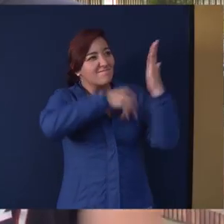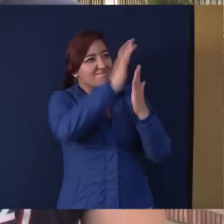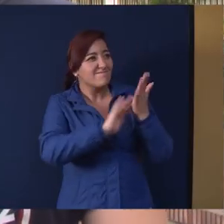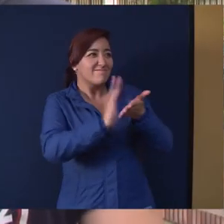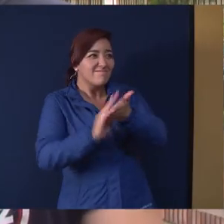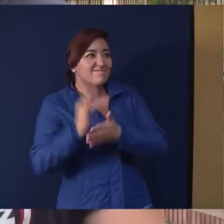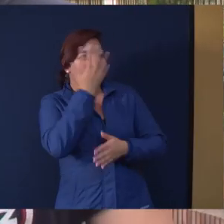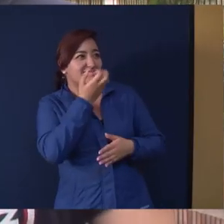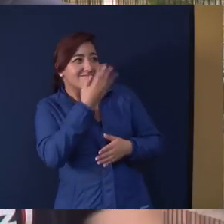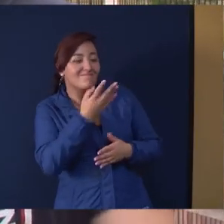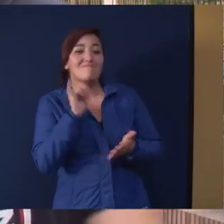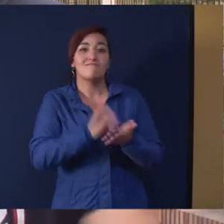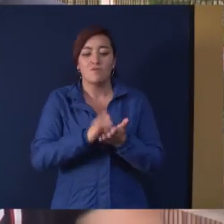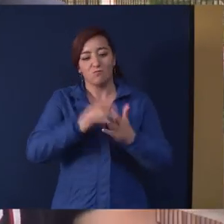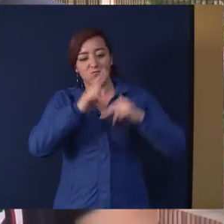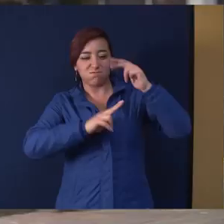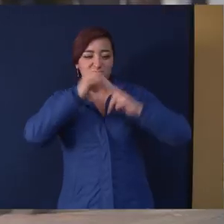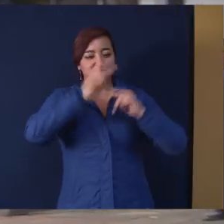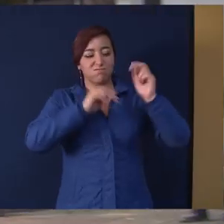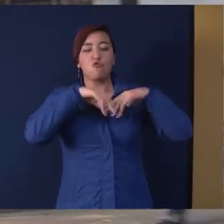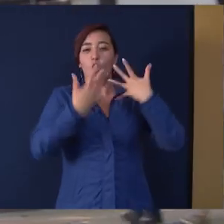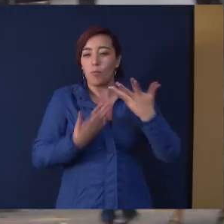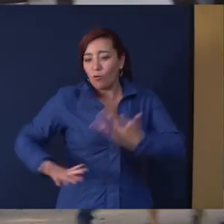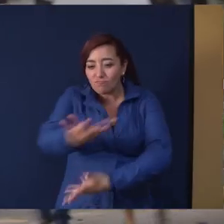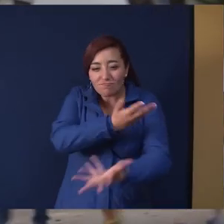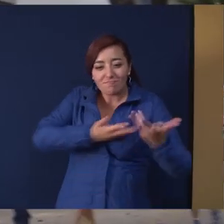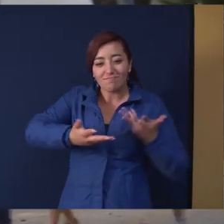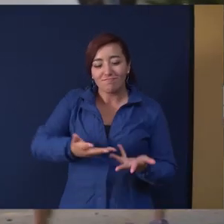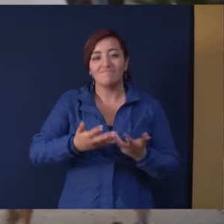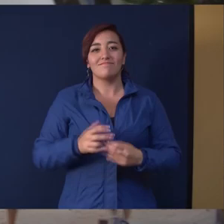a participar en la construcción de unas nuevas formas de relacionarnos